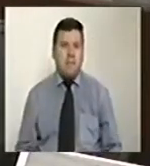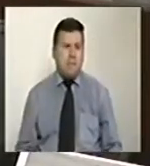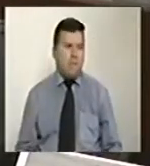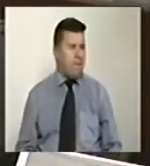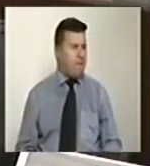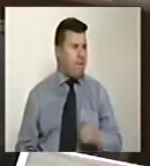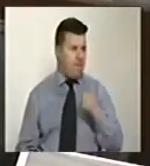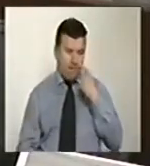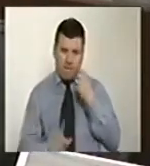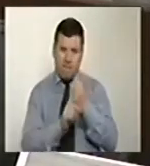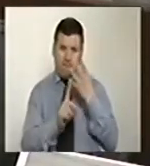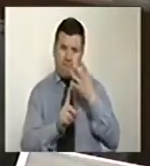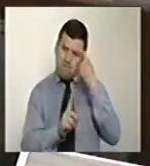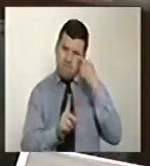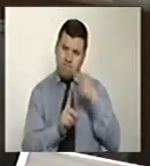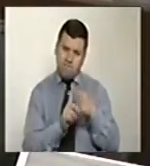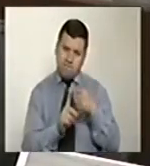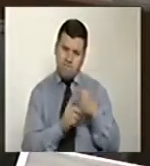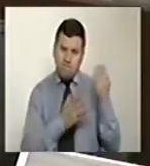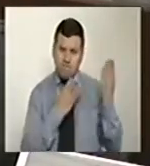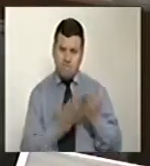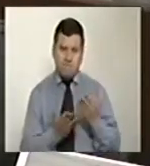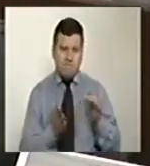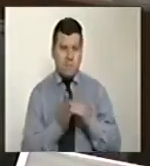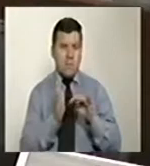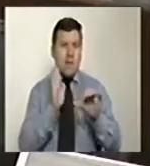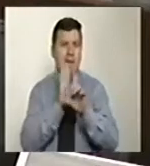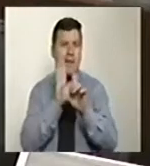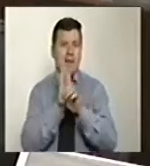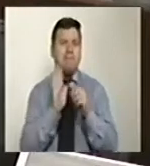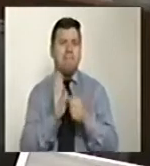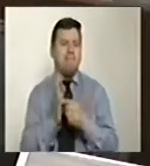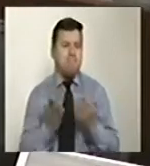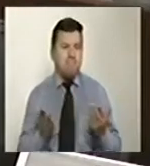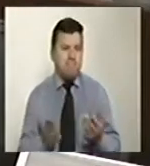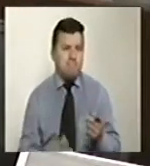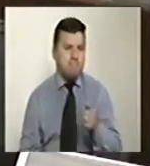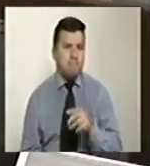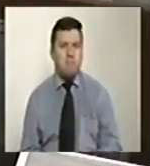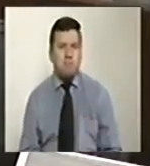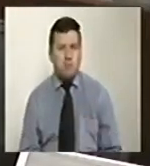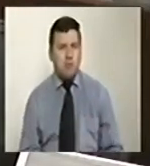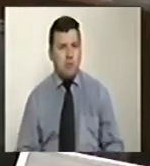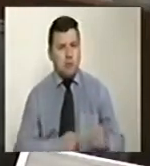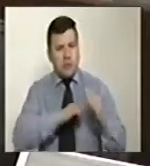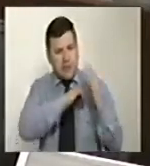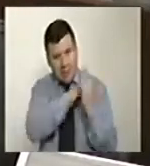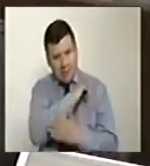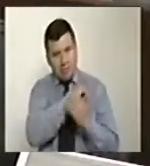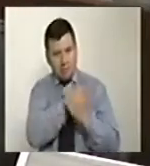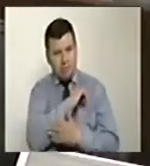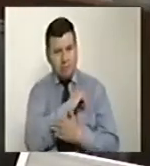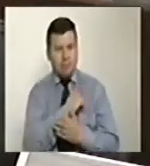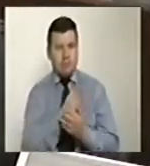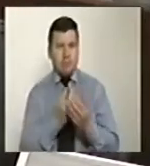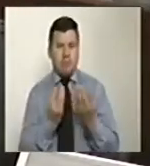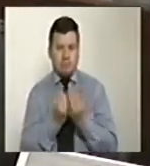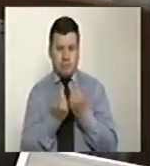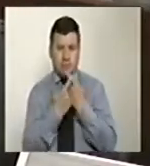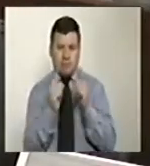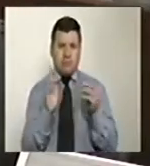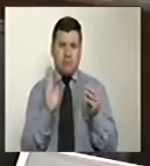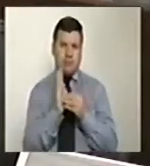impactos positivos que trae la presente ley está relacionado con la sanción con pena privativa de la